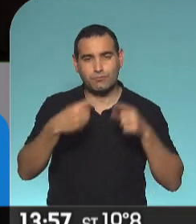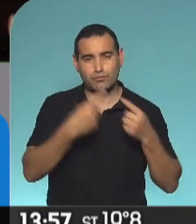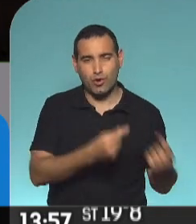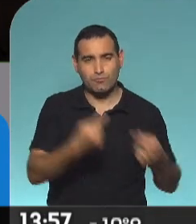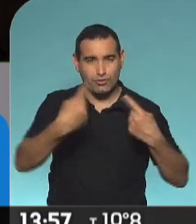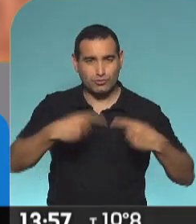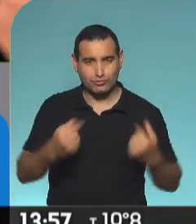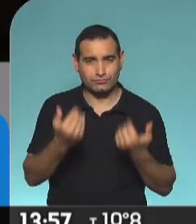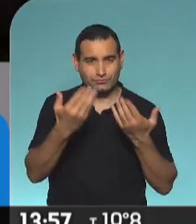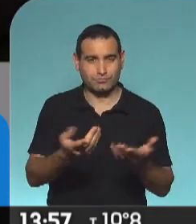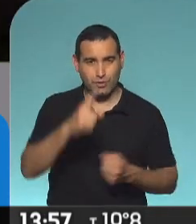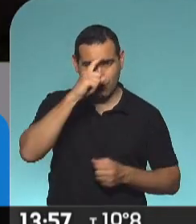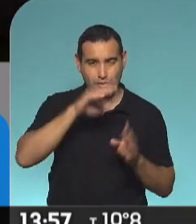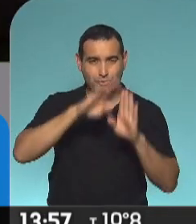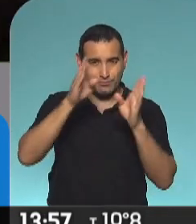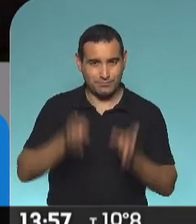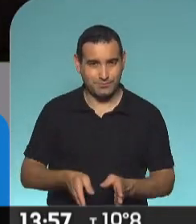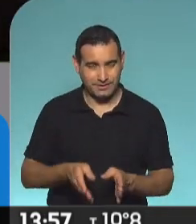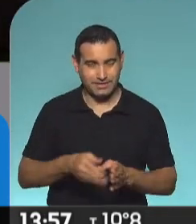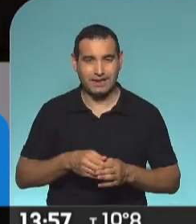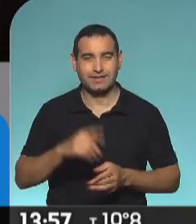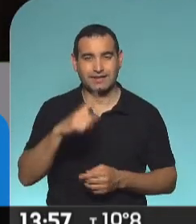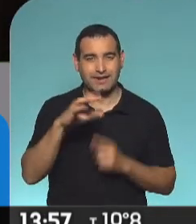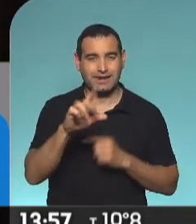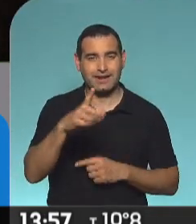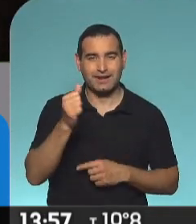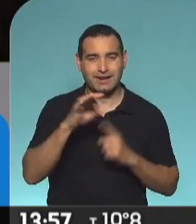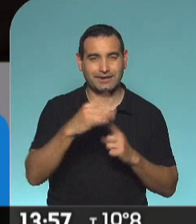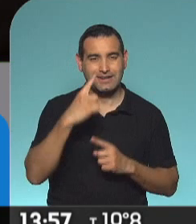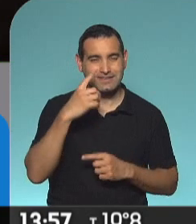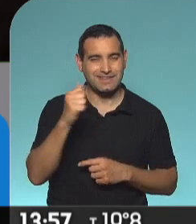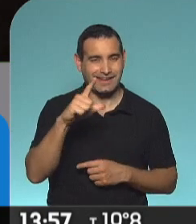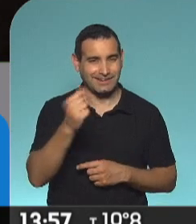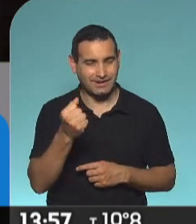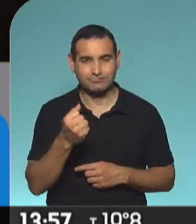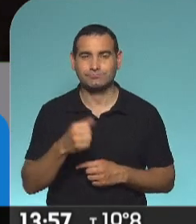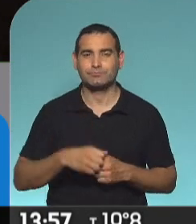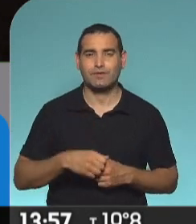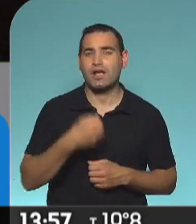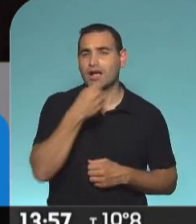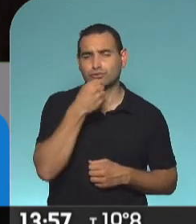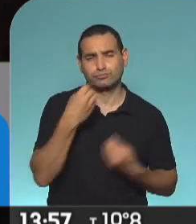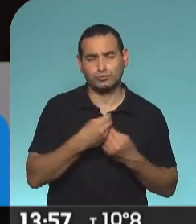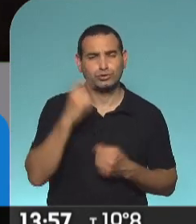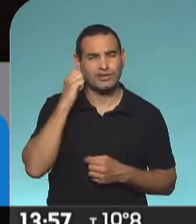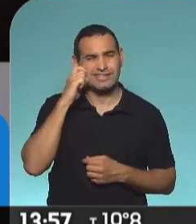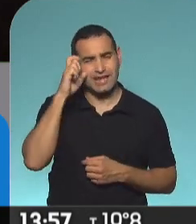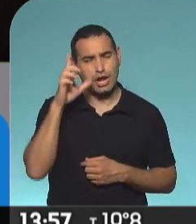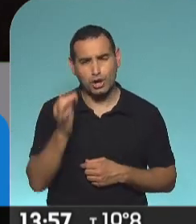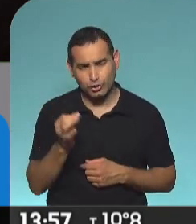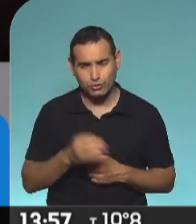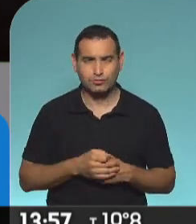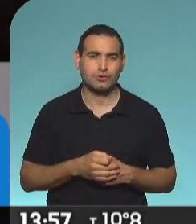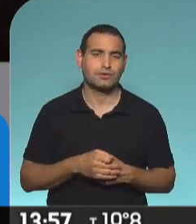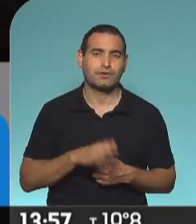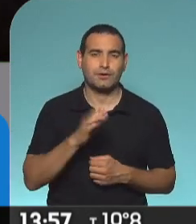para el Hospital de La Quiaca. Micaela Chauque, Yamila Castrune, Teresa Parodi, también va a estar León Gieco, lo mencionábamos por supuesto, Rally